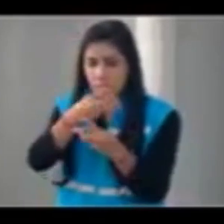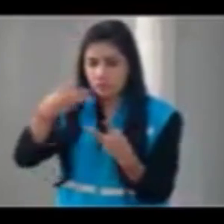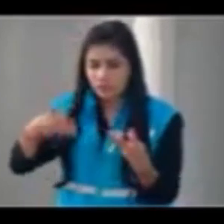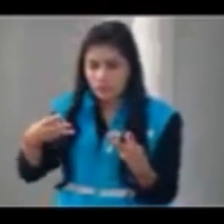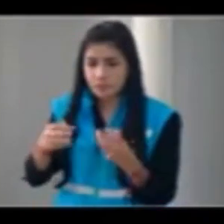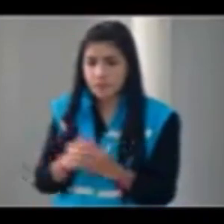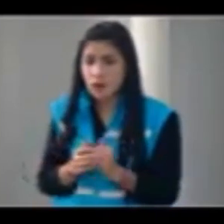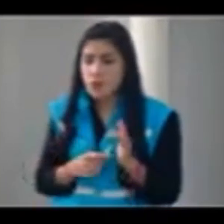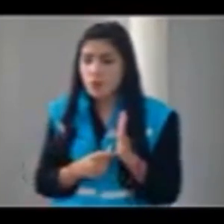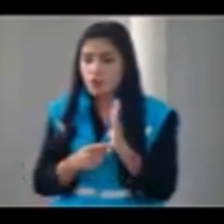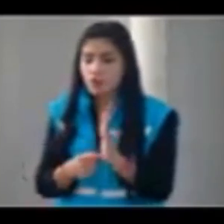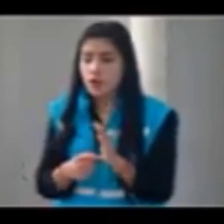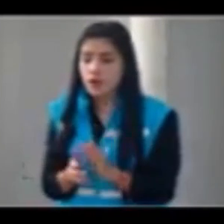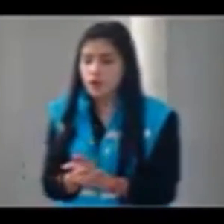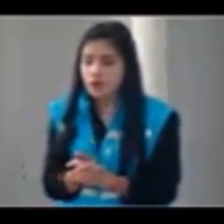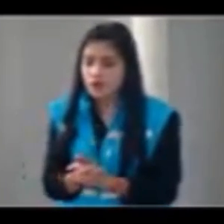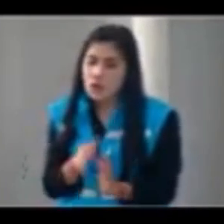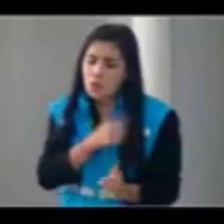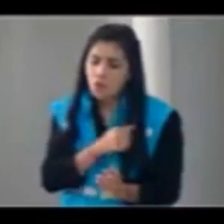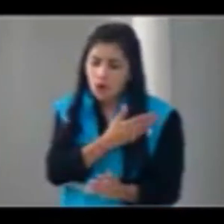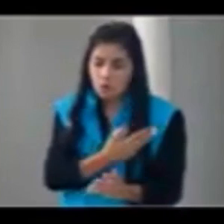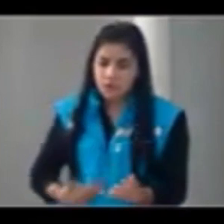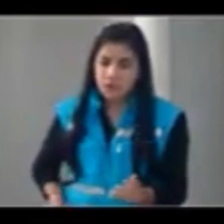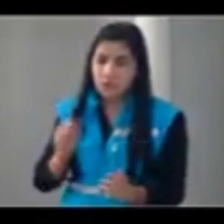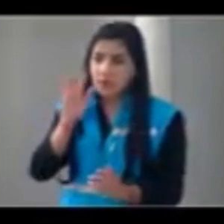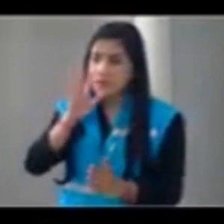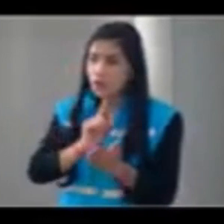financieros. Presidenta, yo le quiero pedir cinco minuticos más, no me demoro, perdón.